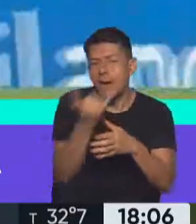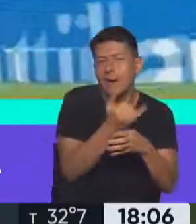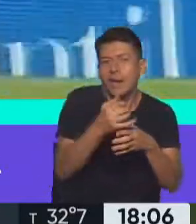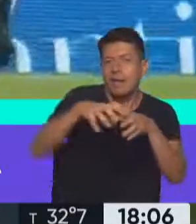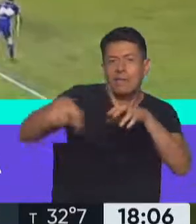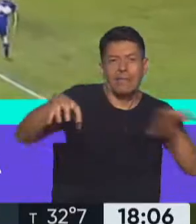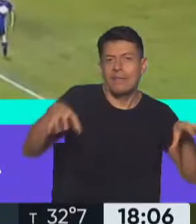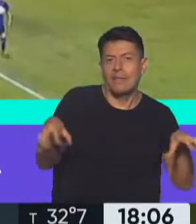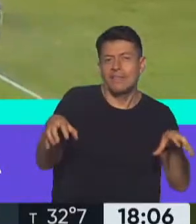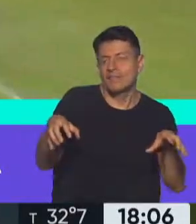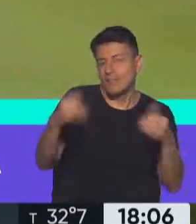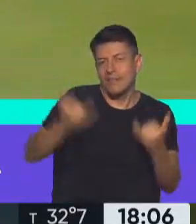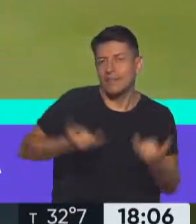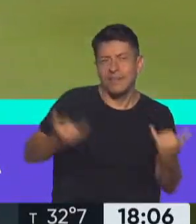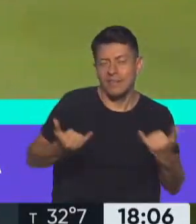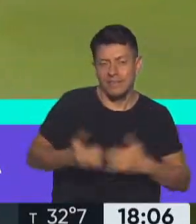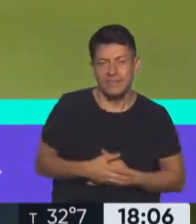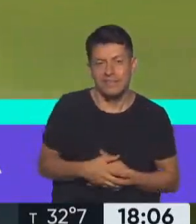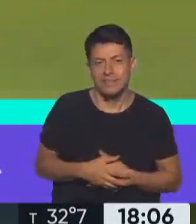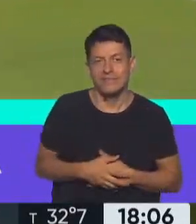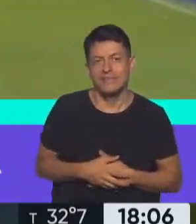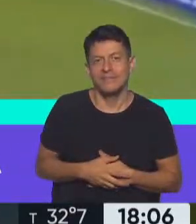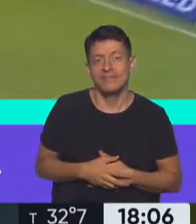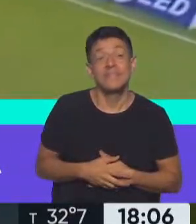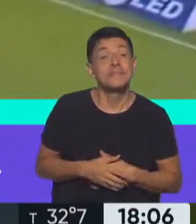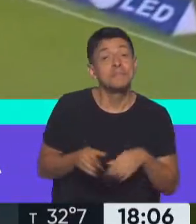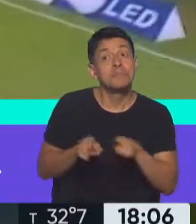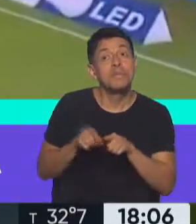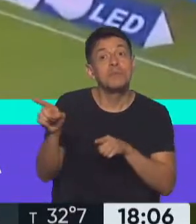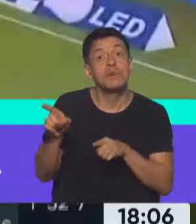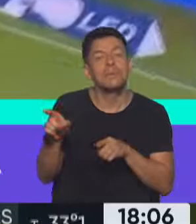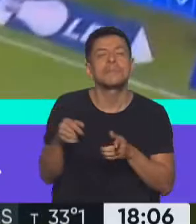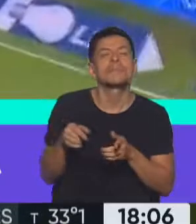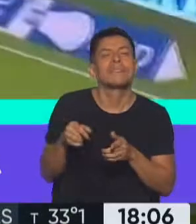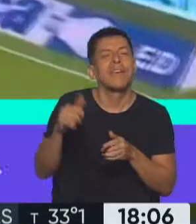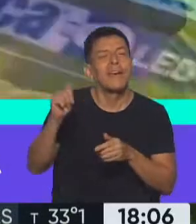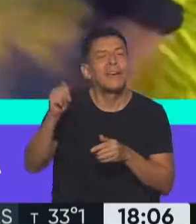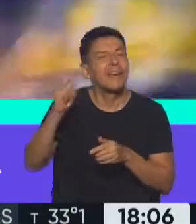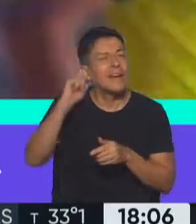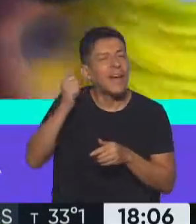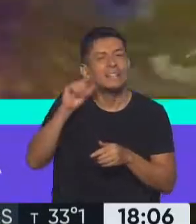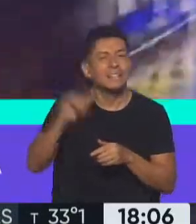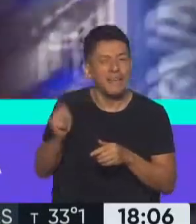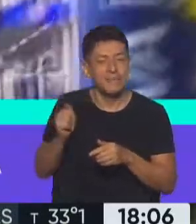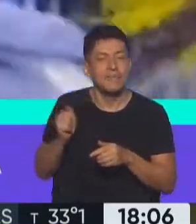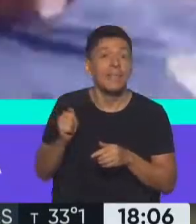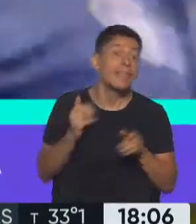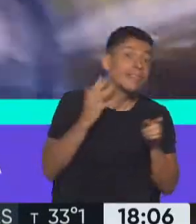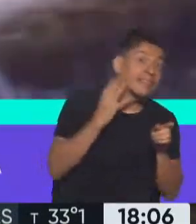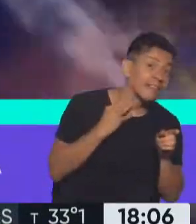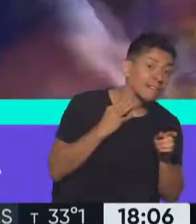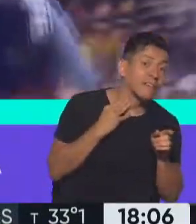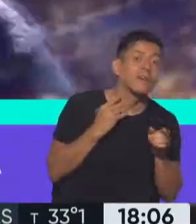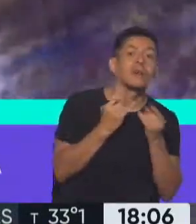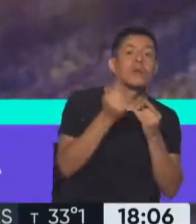en la Franja de Gaza de un lado está Tevez con Juan Chope y otros muchachos más y del